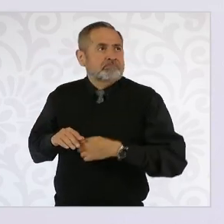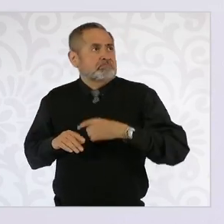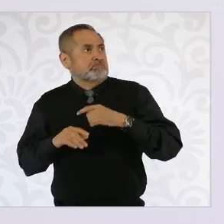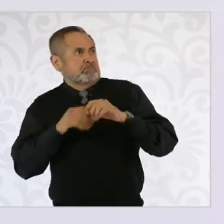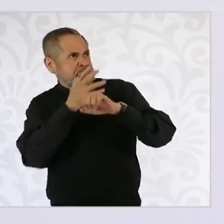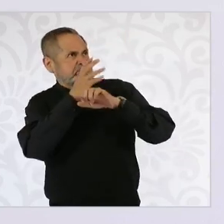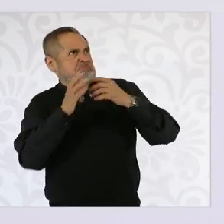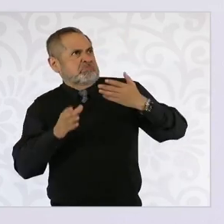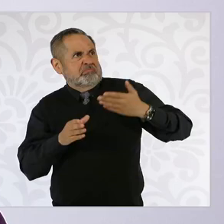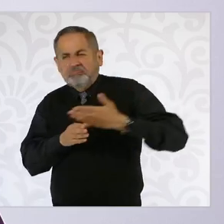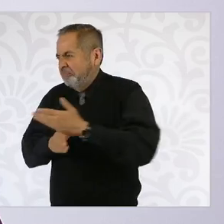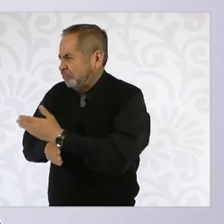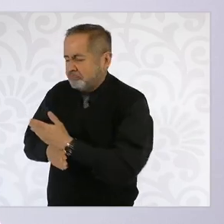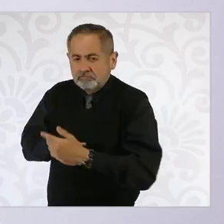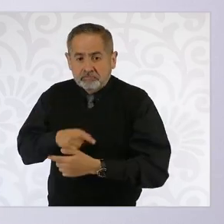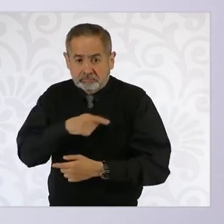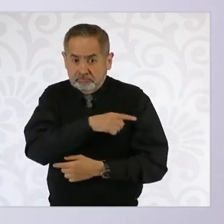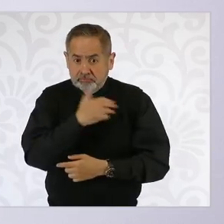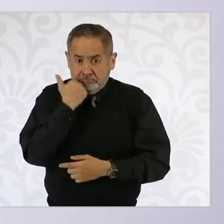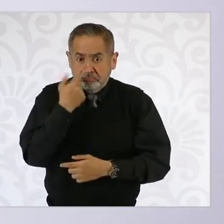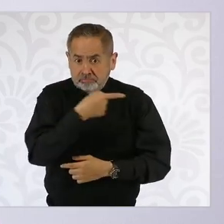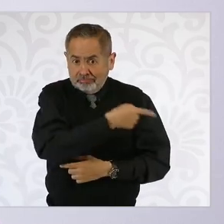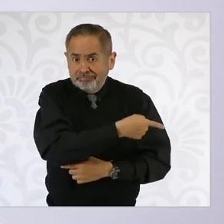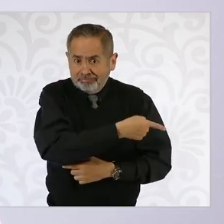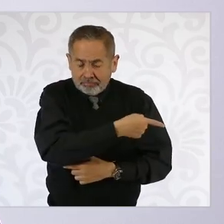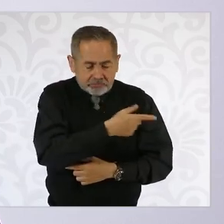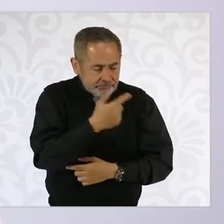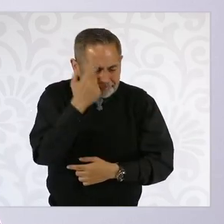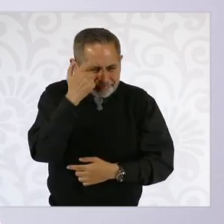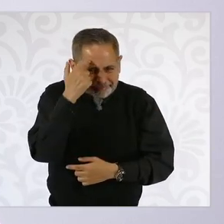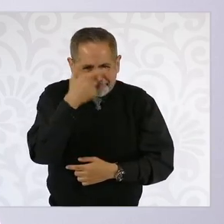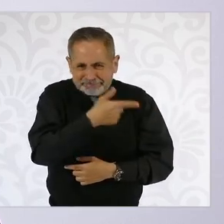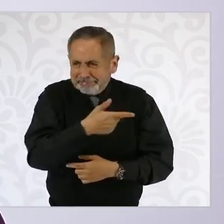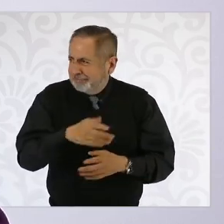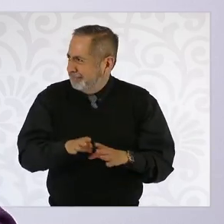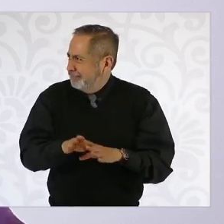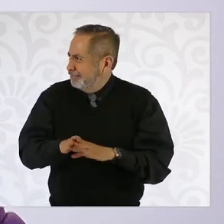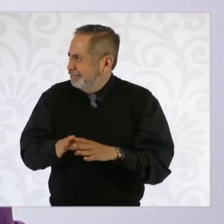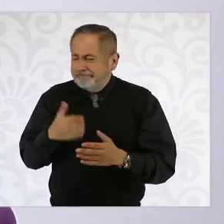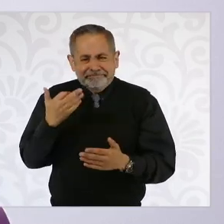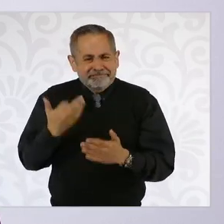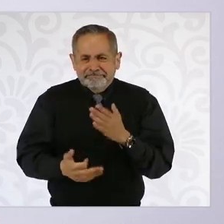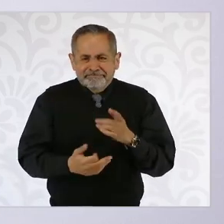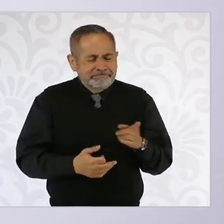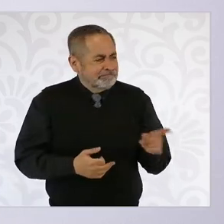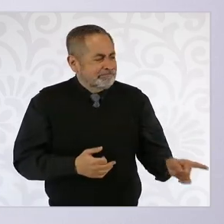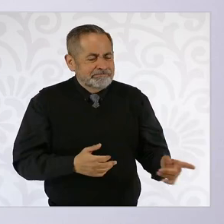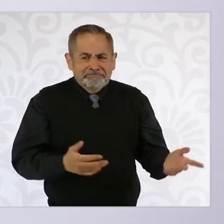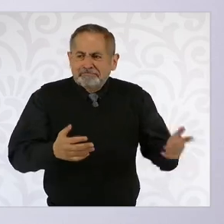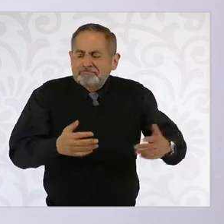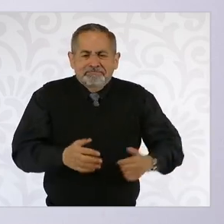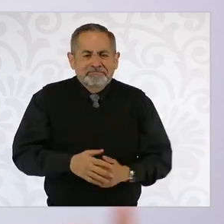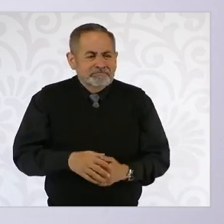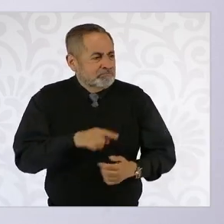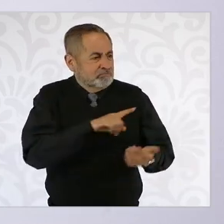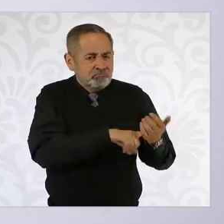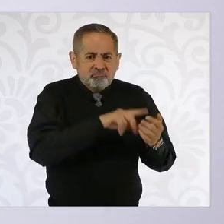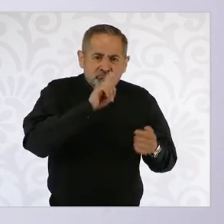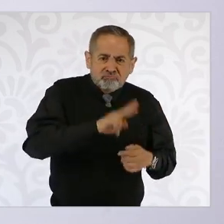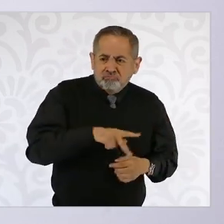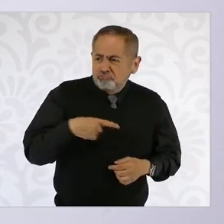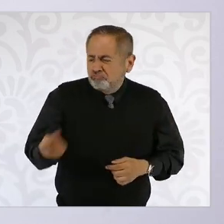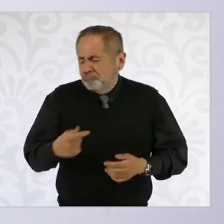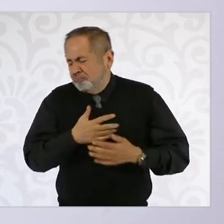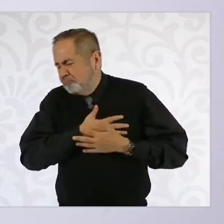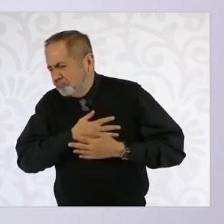falta de amor a México.